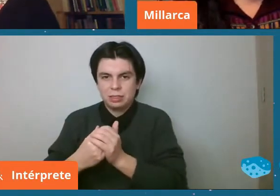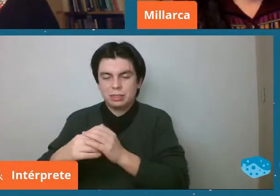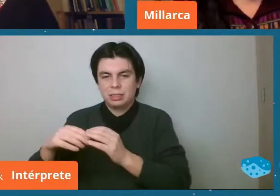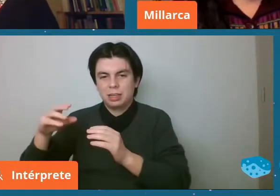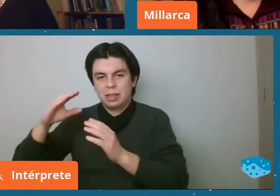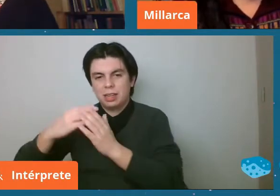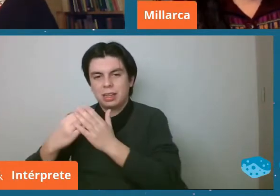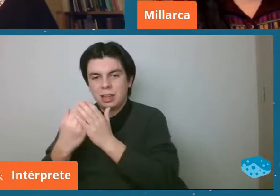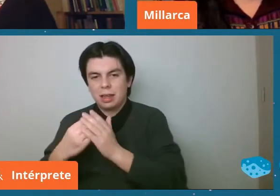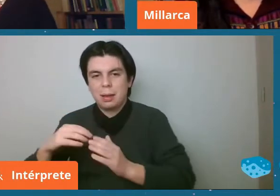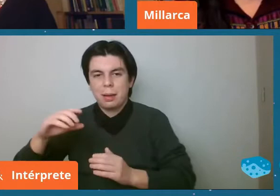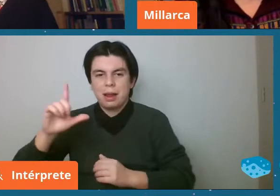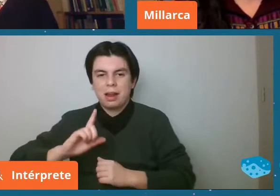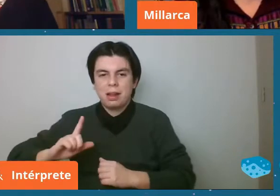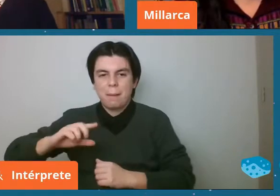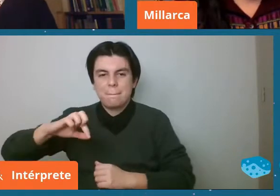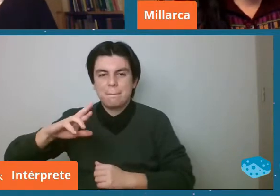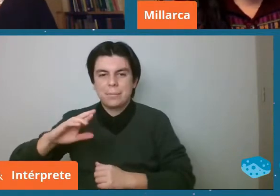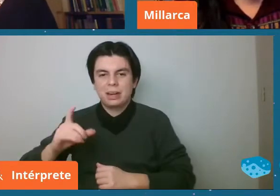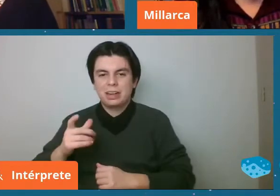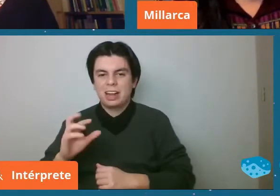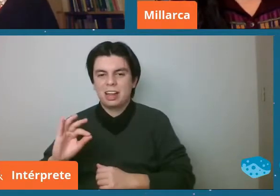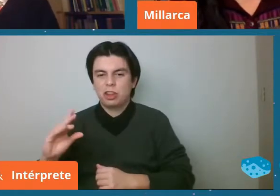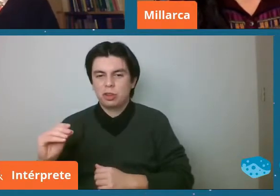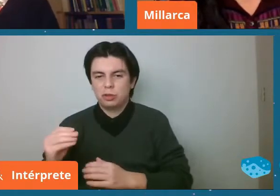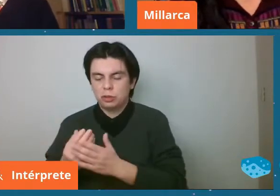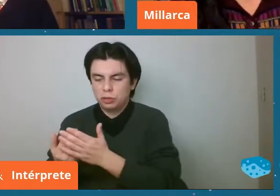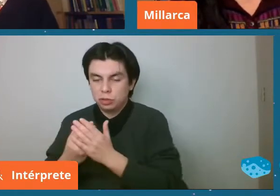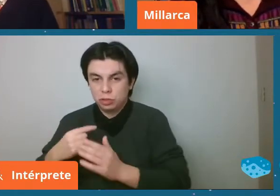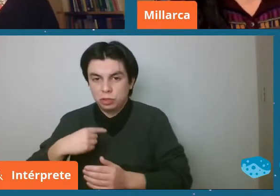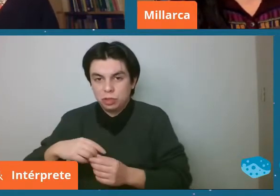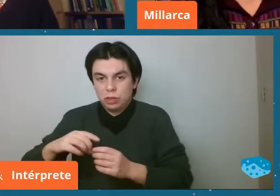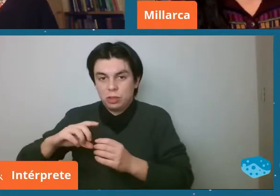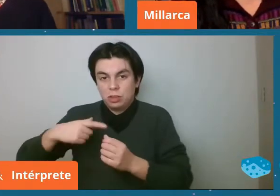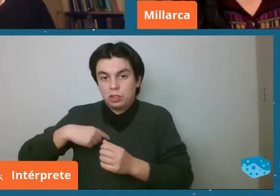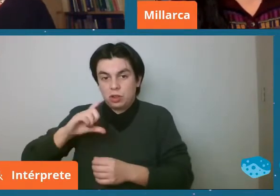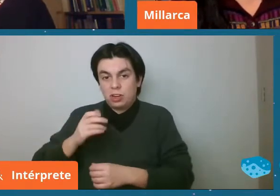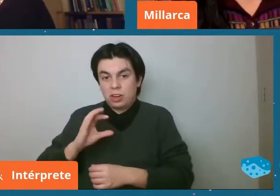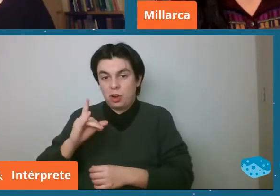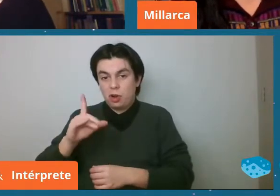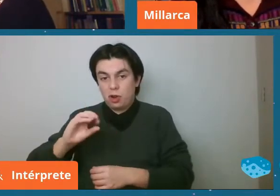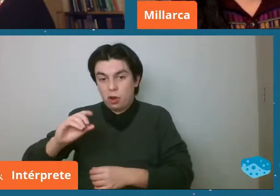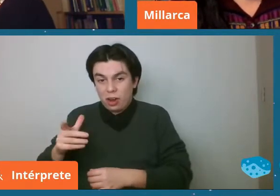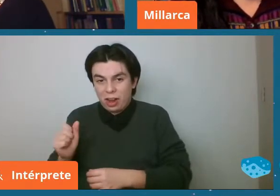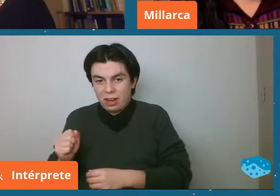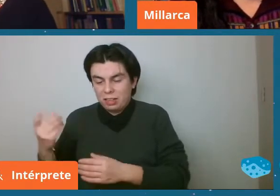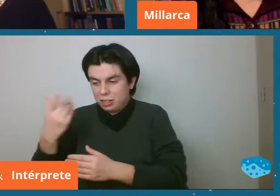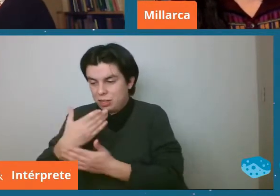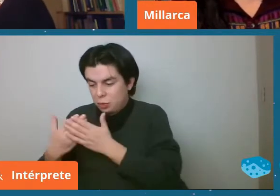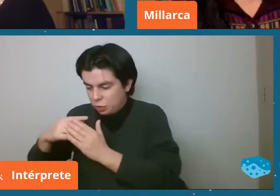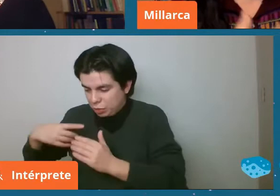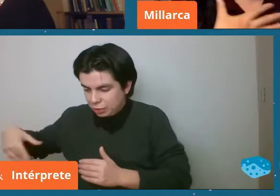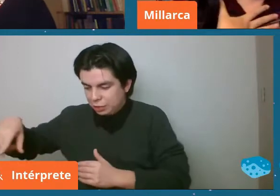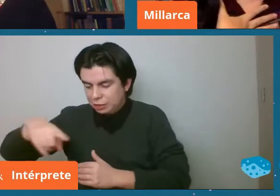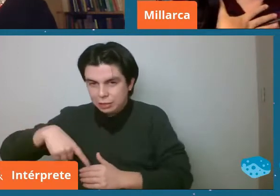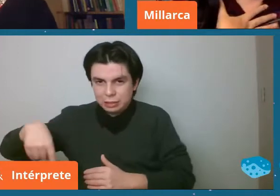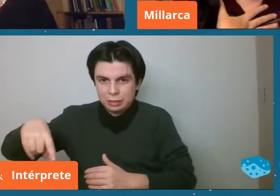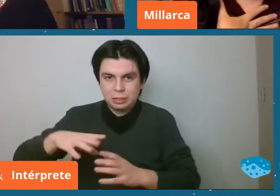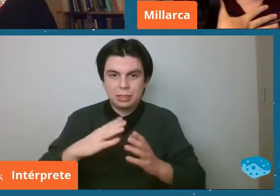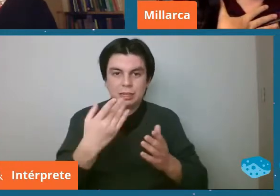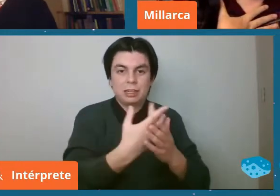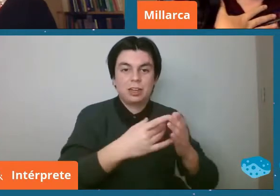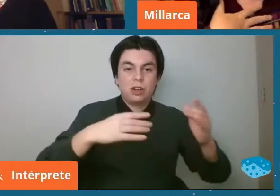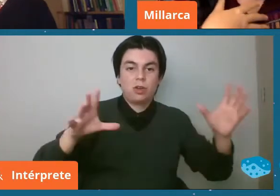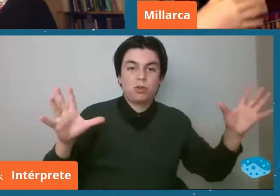congreso de astronomía en Uruguay yo creo que la la organización como que